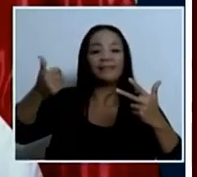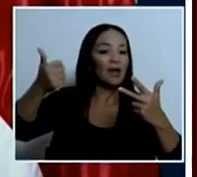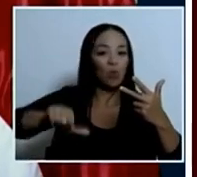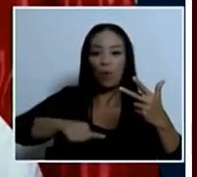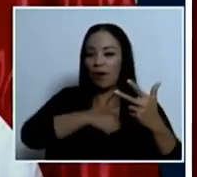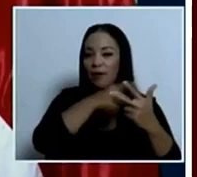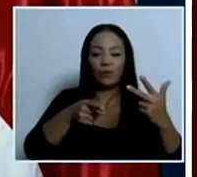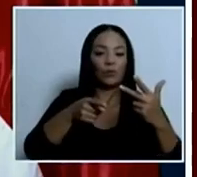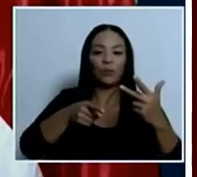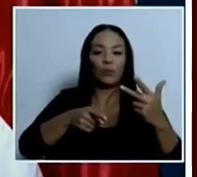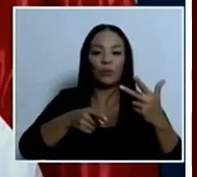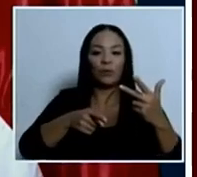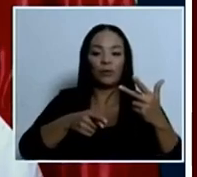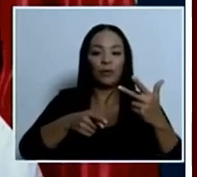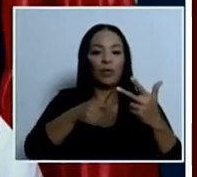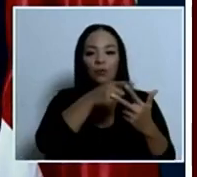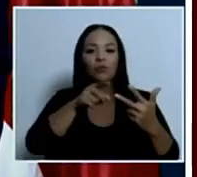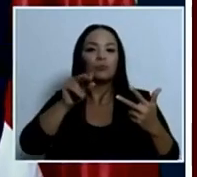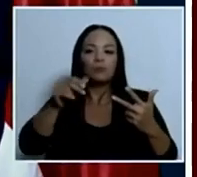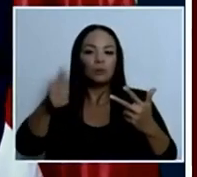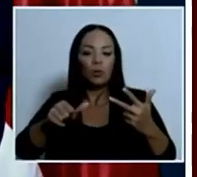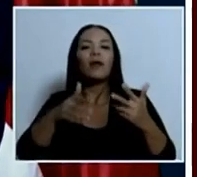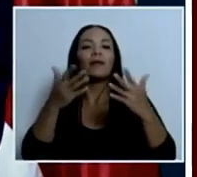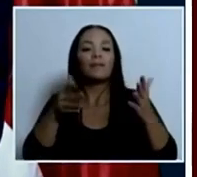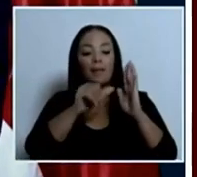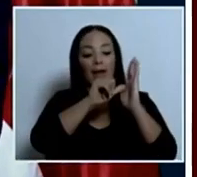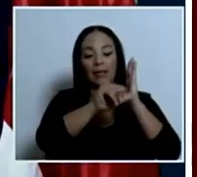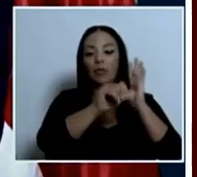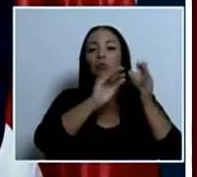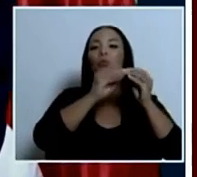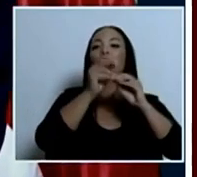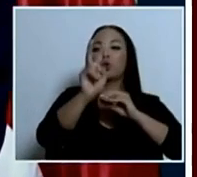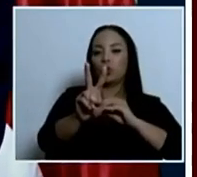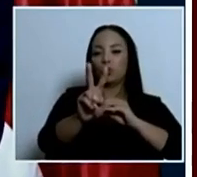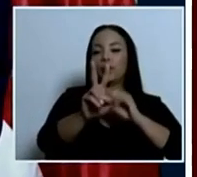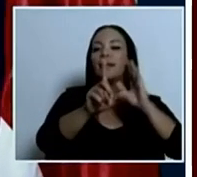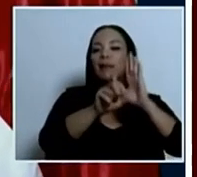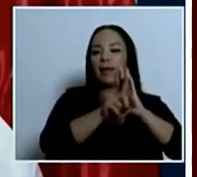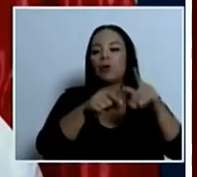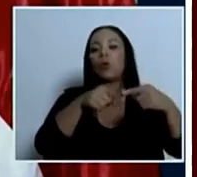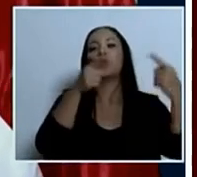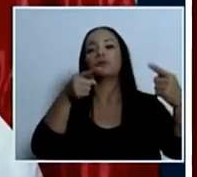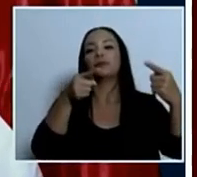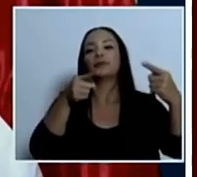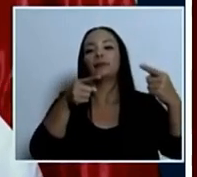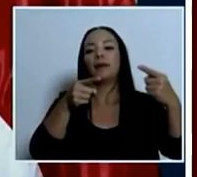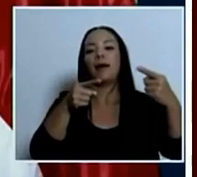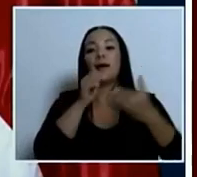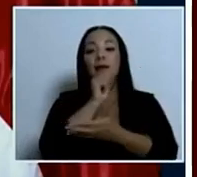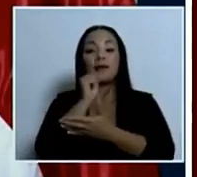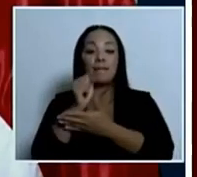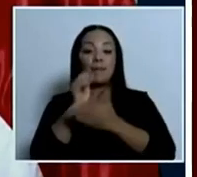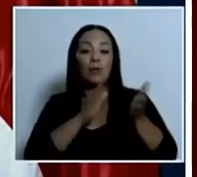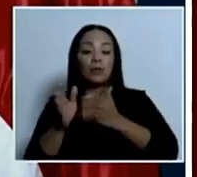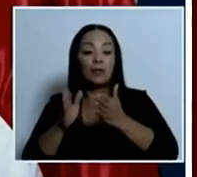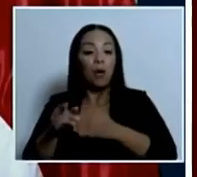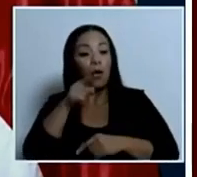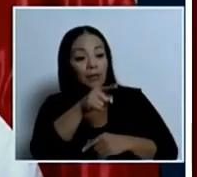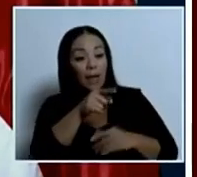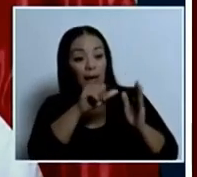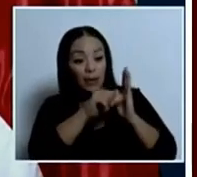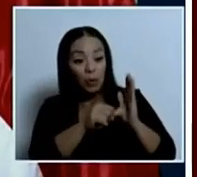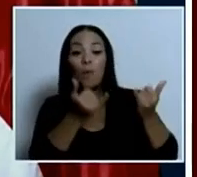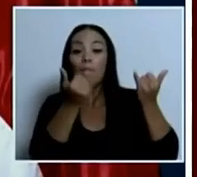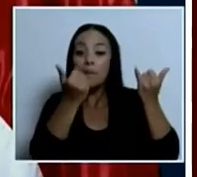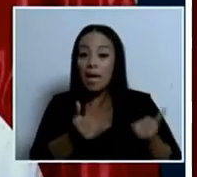si el artículo 2 de la ley contra el crimen organizado está en vigencia o no que